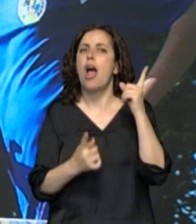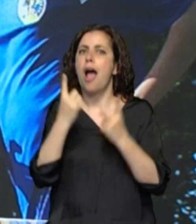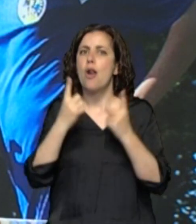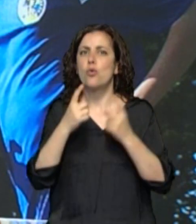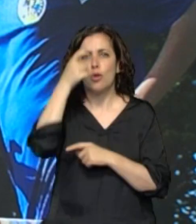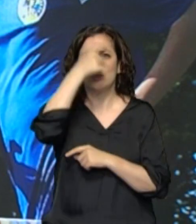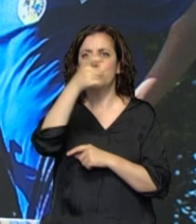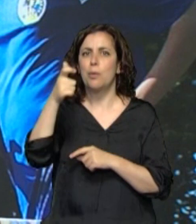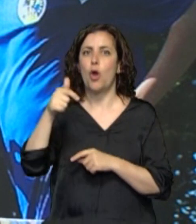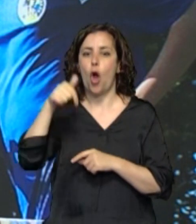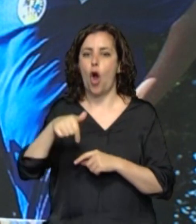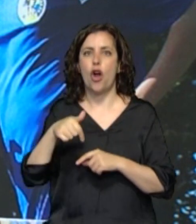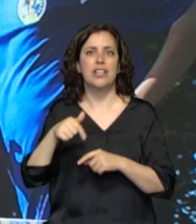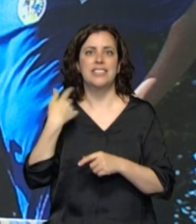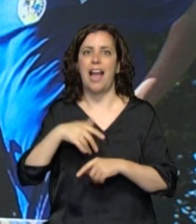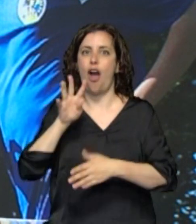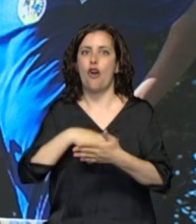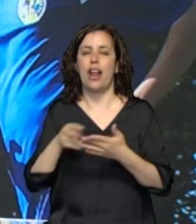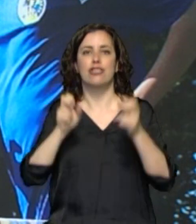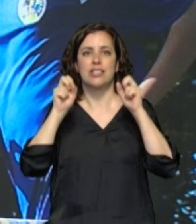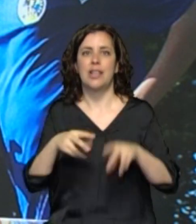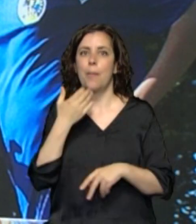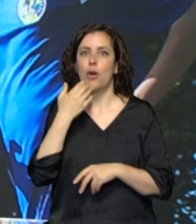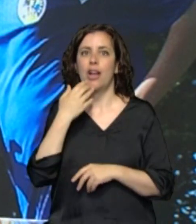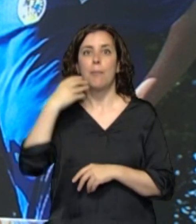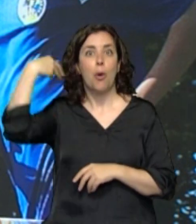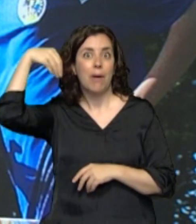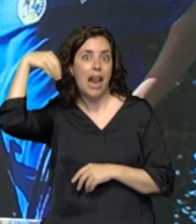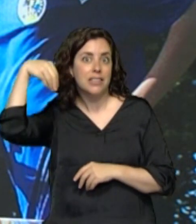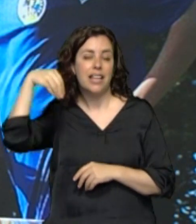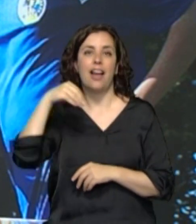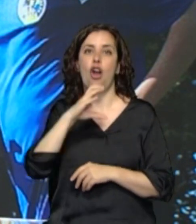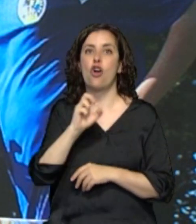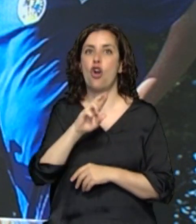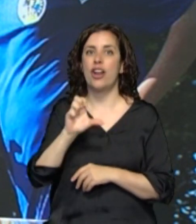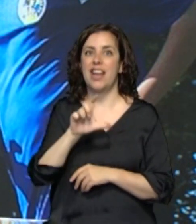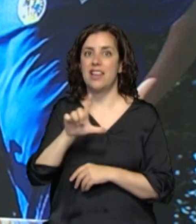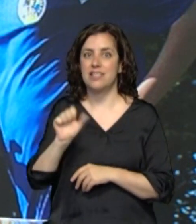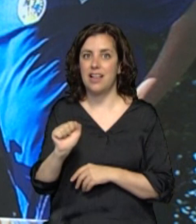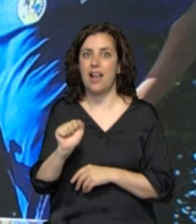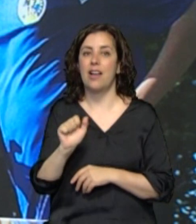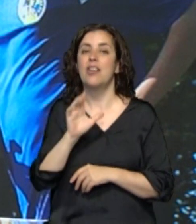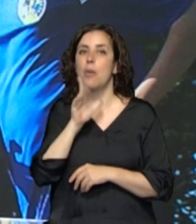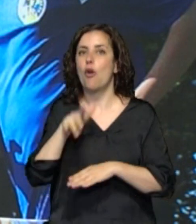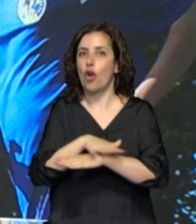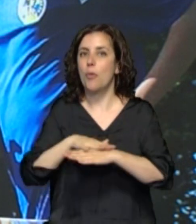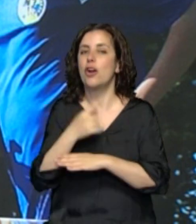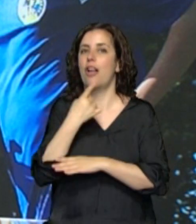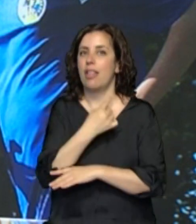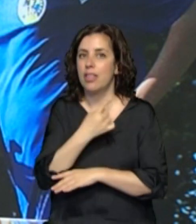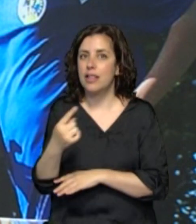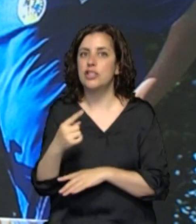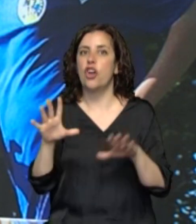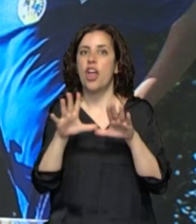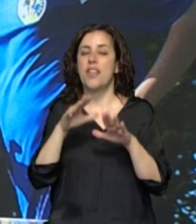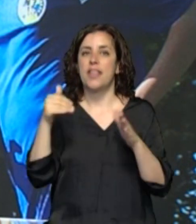ya no tendrán franjas horarias. Es el caso de Corella y Peralta. El BOE ha publicado que los municipios de menos de 10.000 habitantes y con una densidad